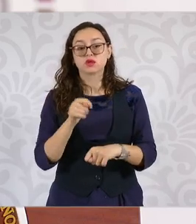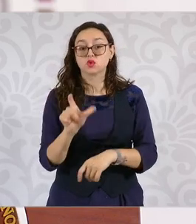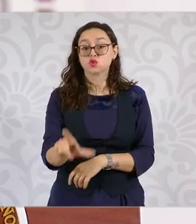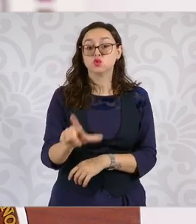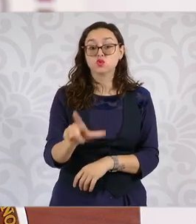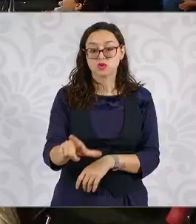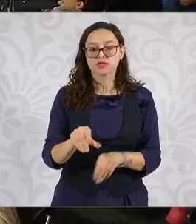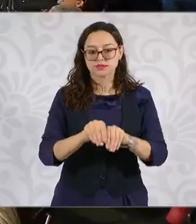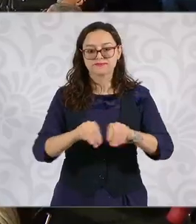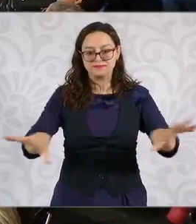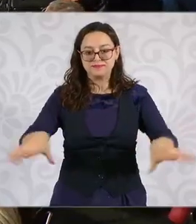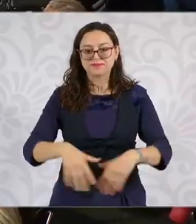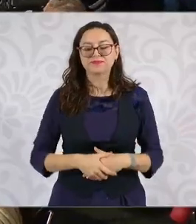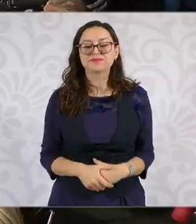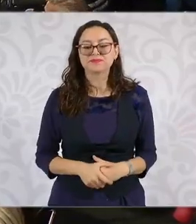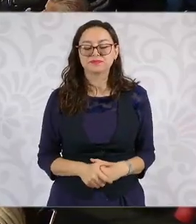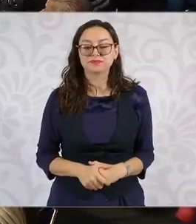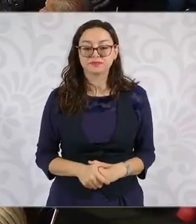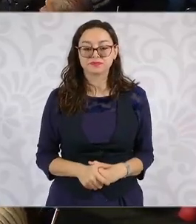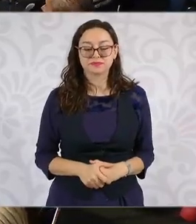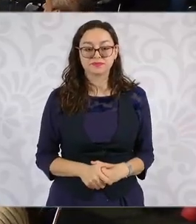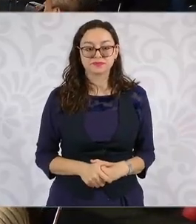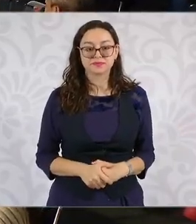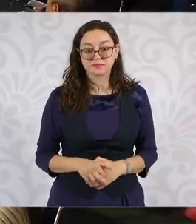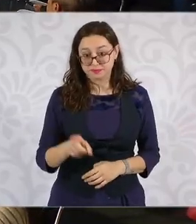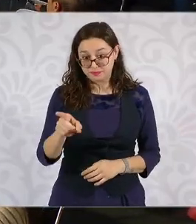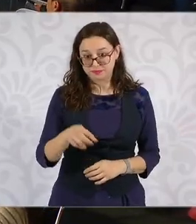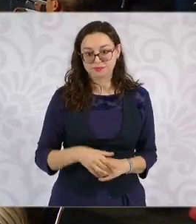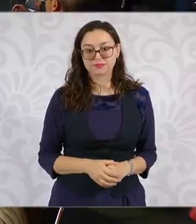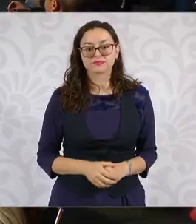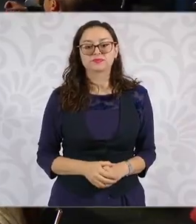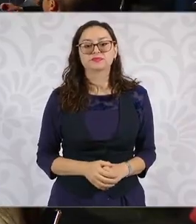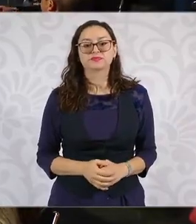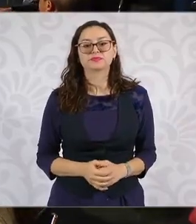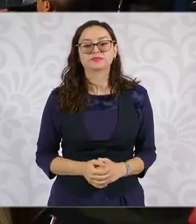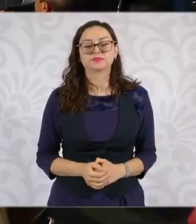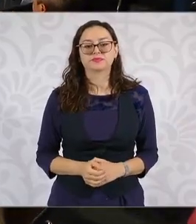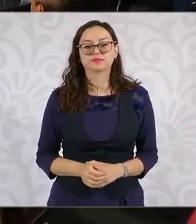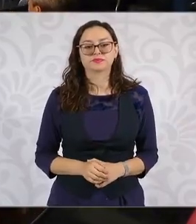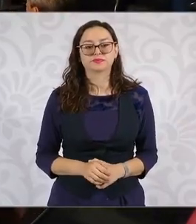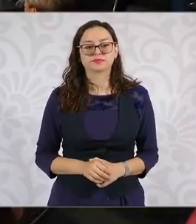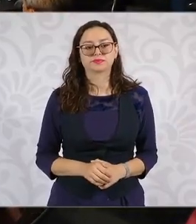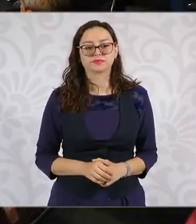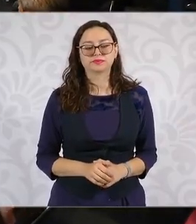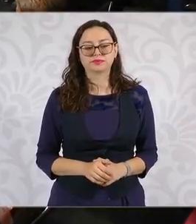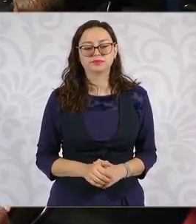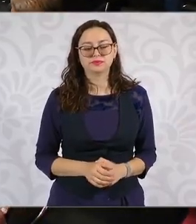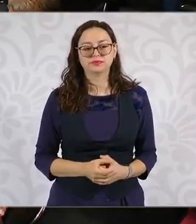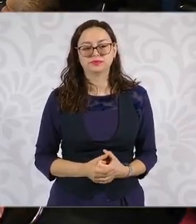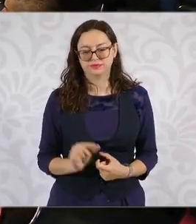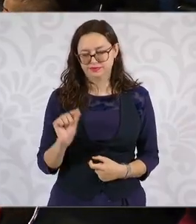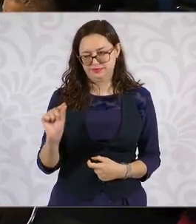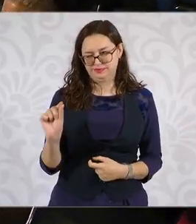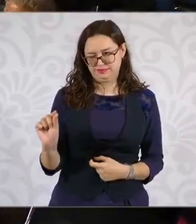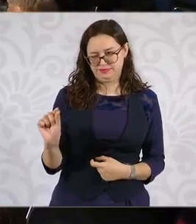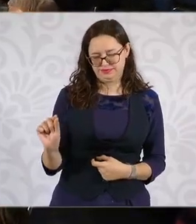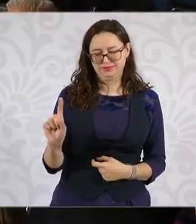platicar el lunes. A ver, por acá, acá. Ahorita, ahora vamos para allá.